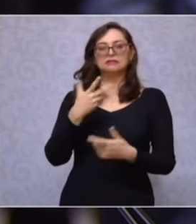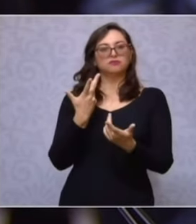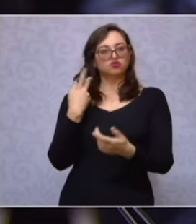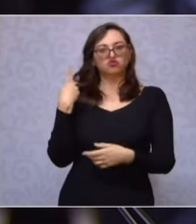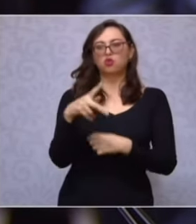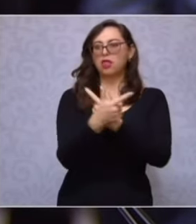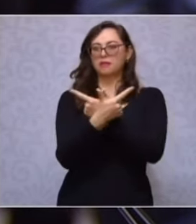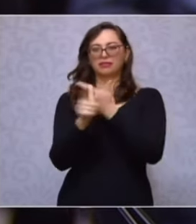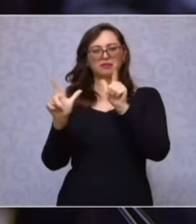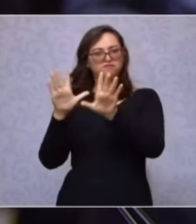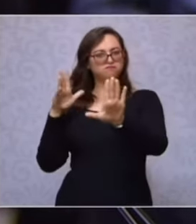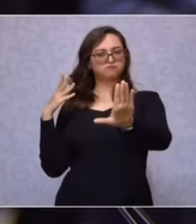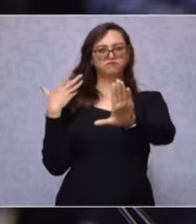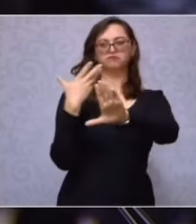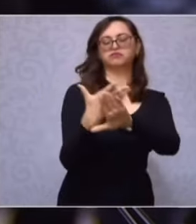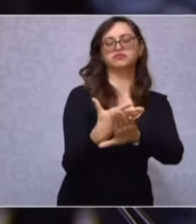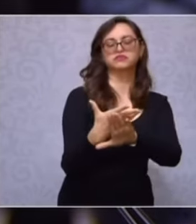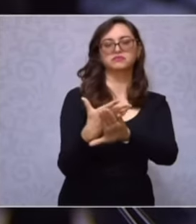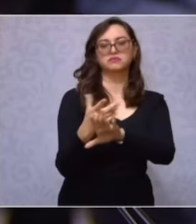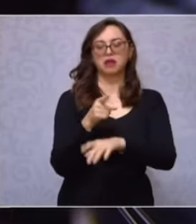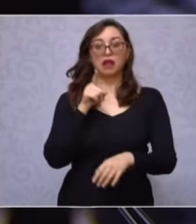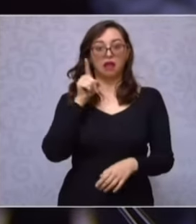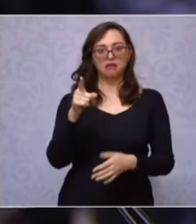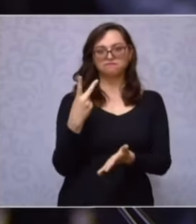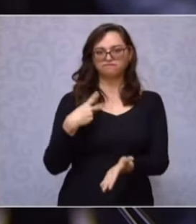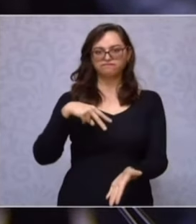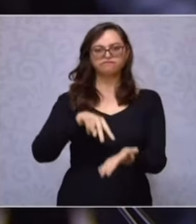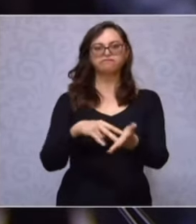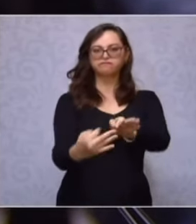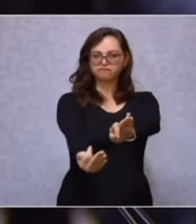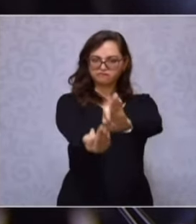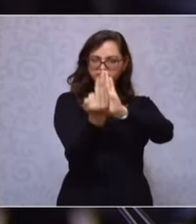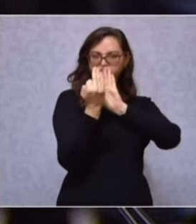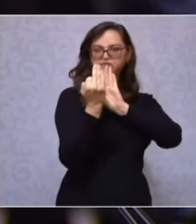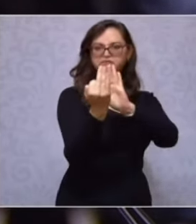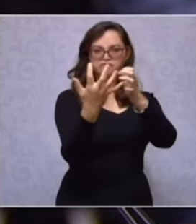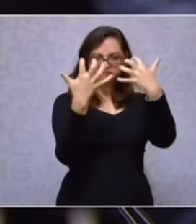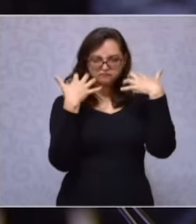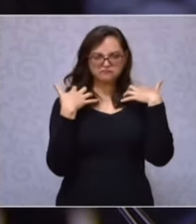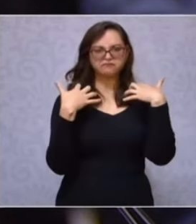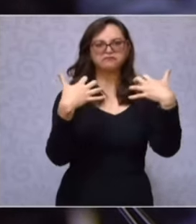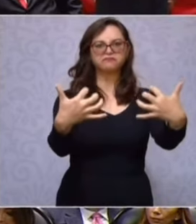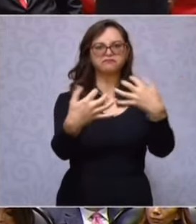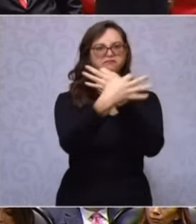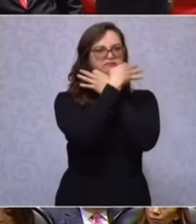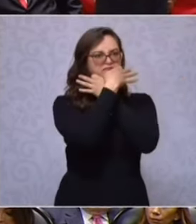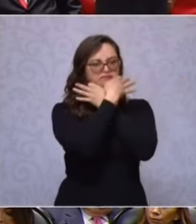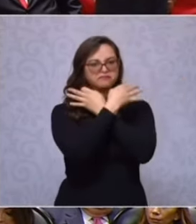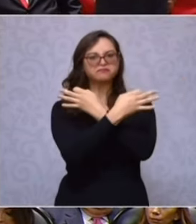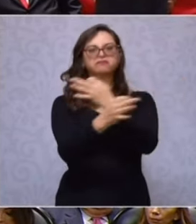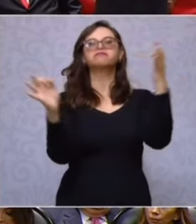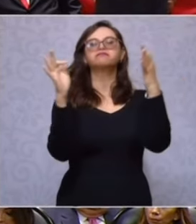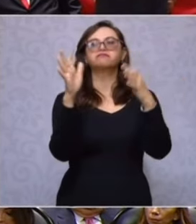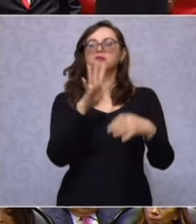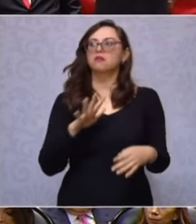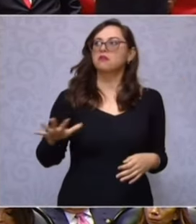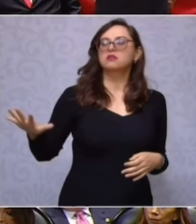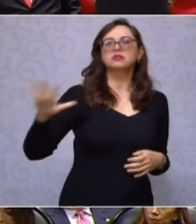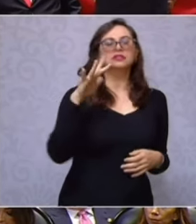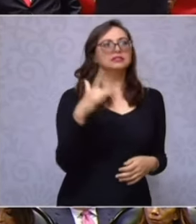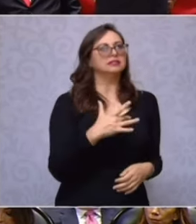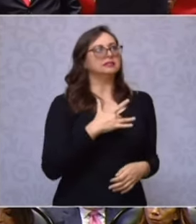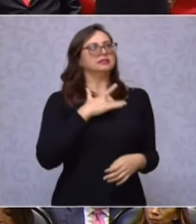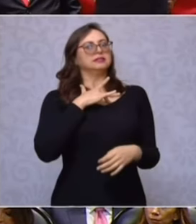legislatura, pronunció un discurso que cimbró para siempre la lucha por la democracia.